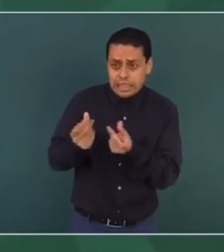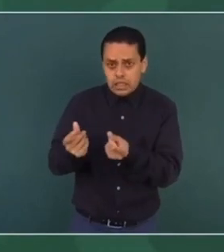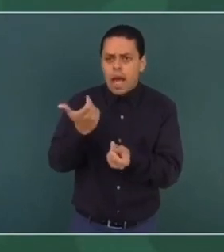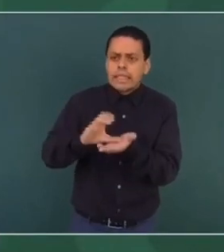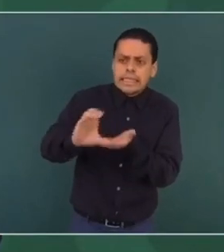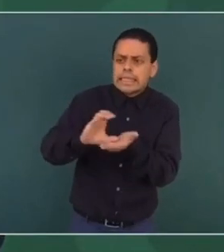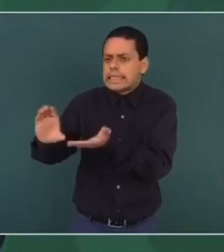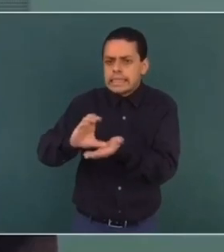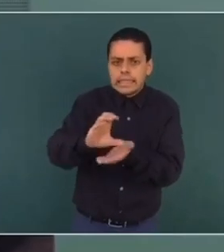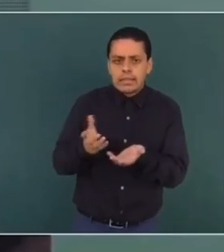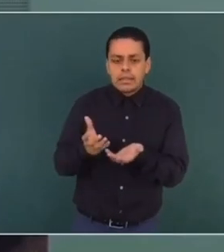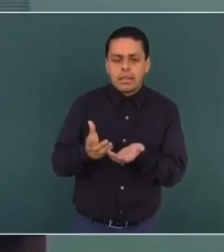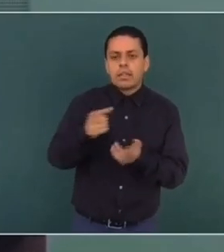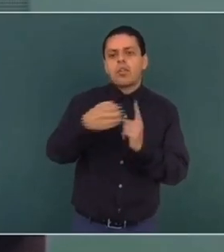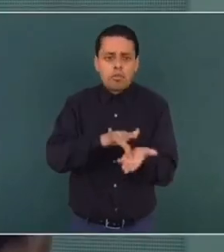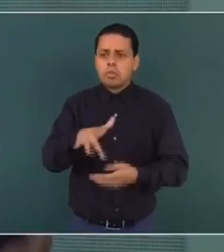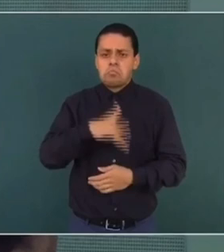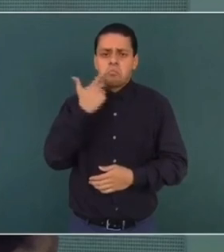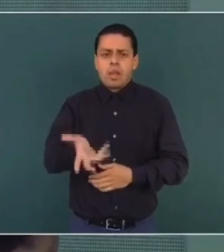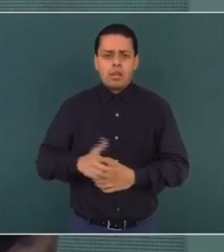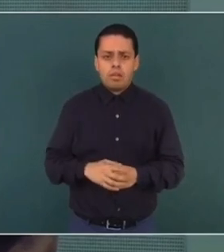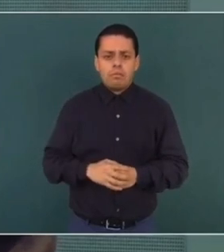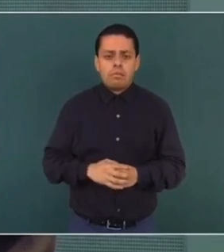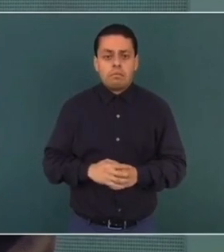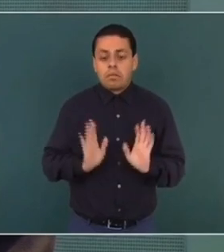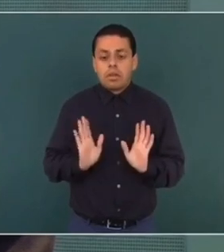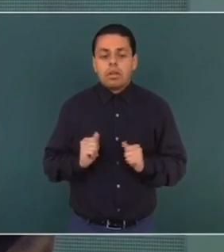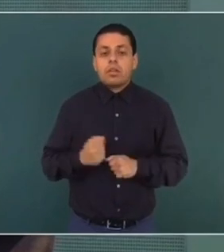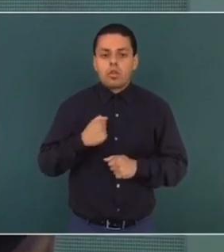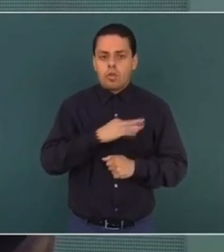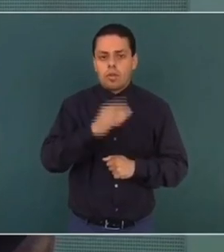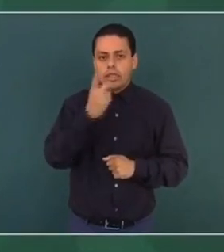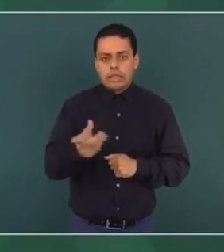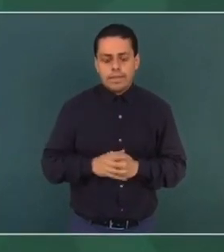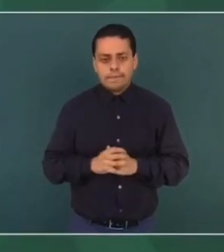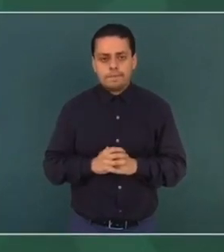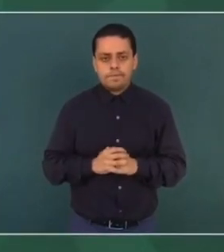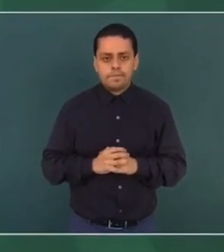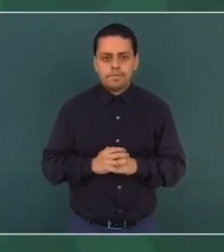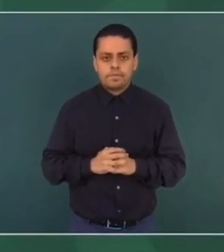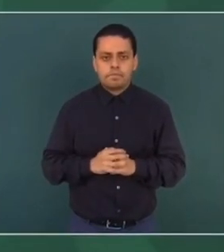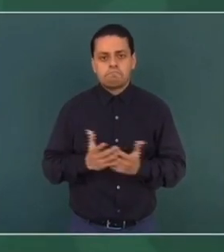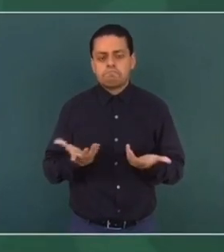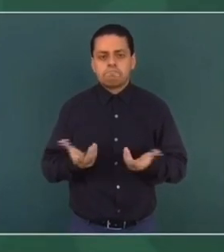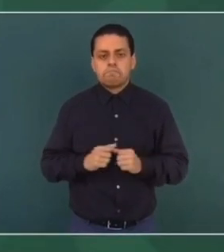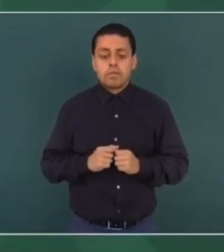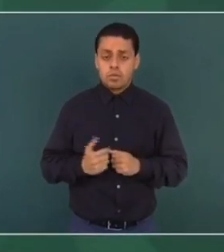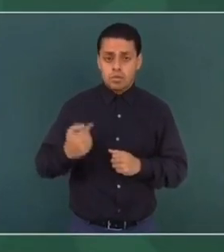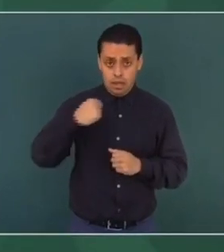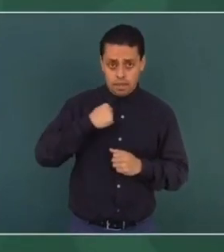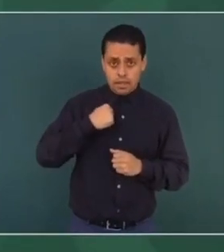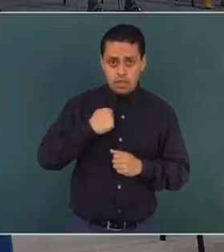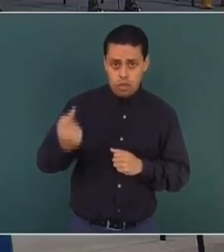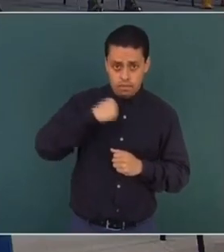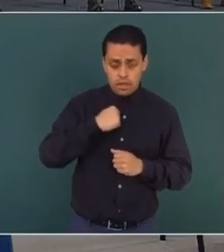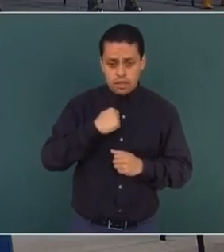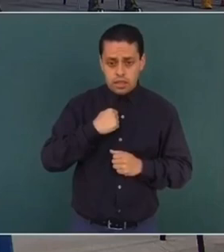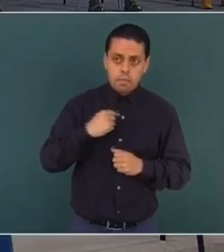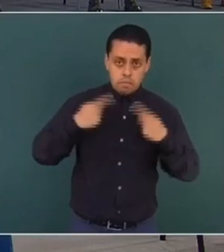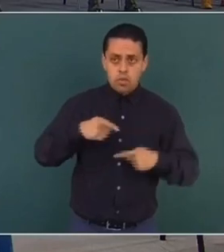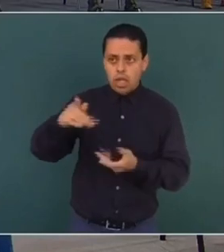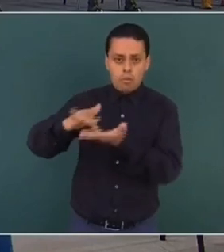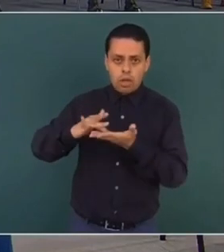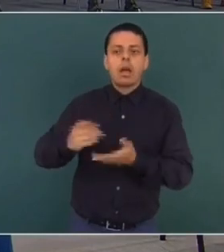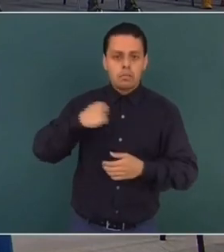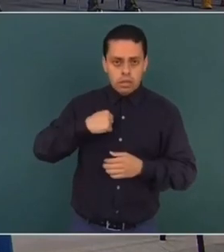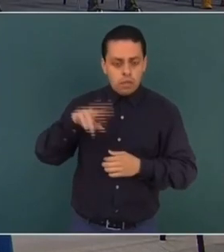en la organización del movimiento. Yo puedo comentarles que a mí me apoyaba la